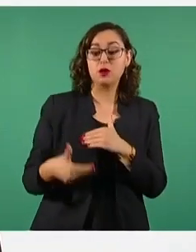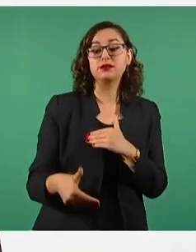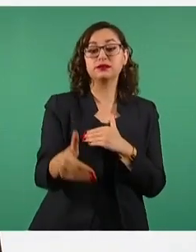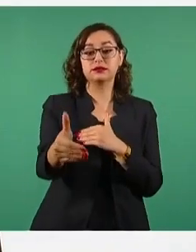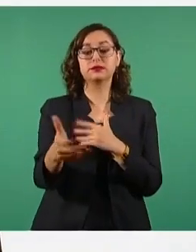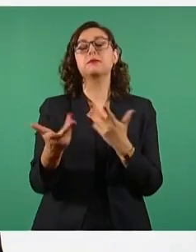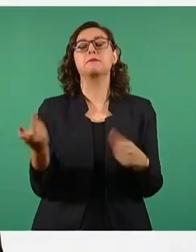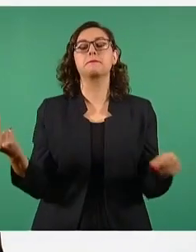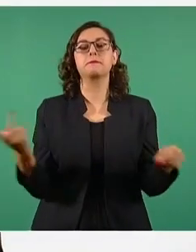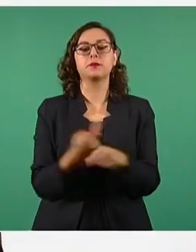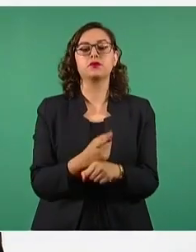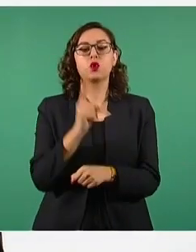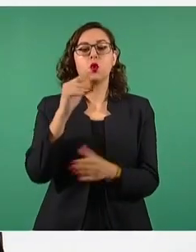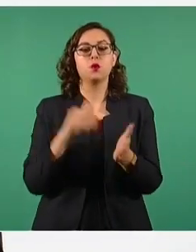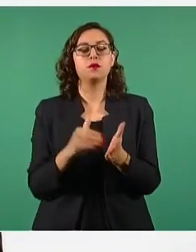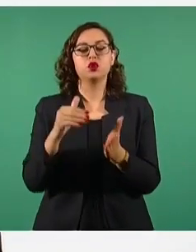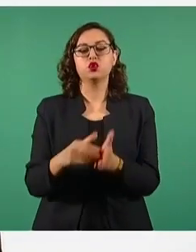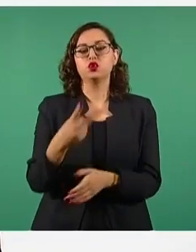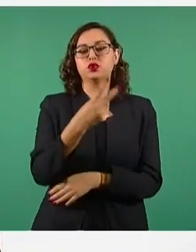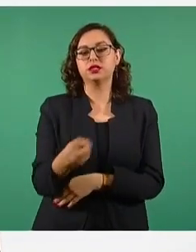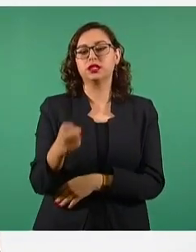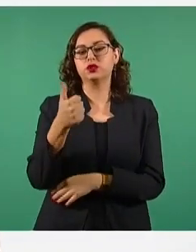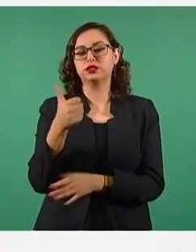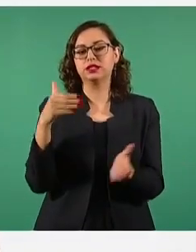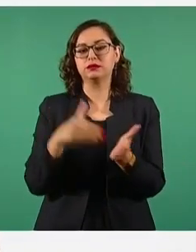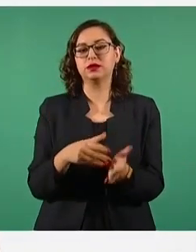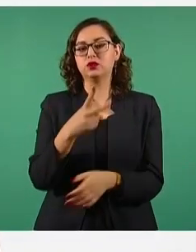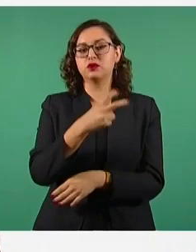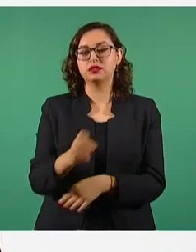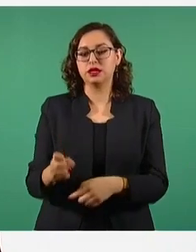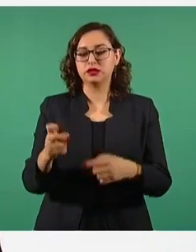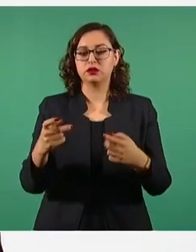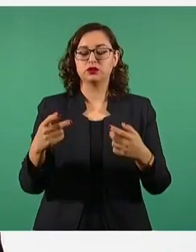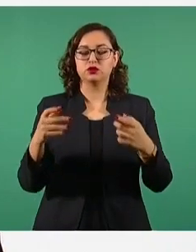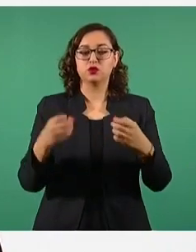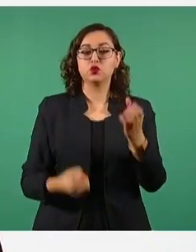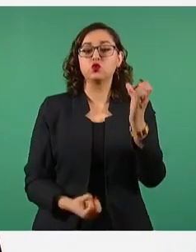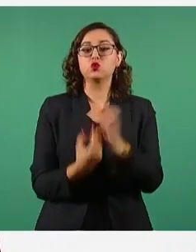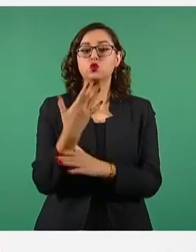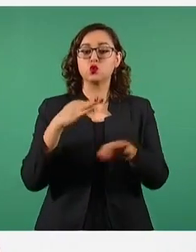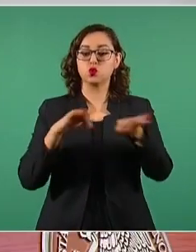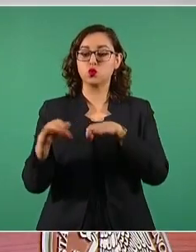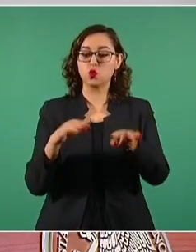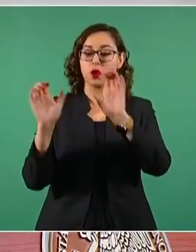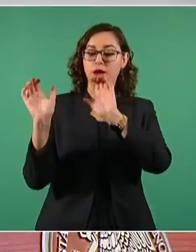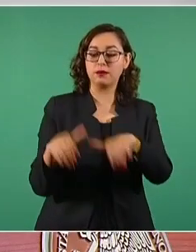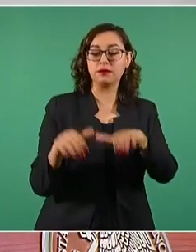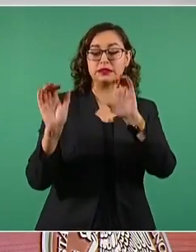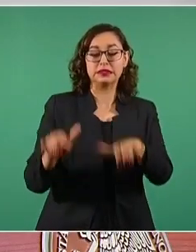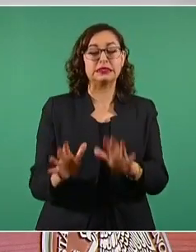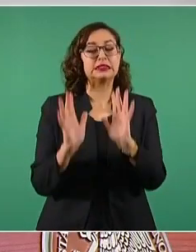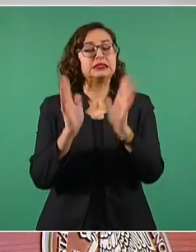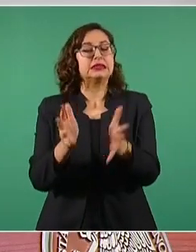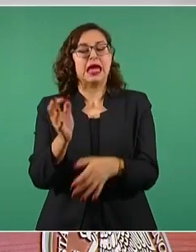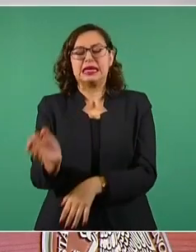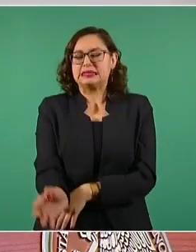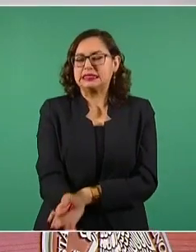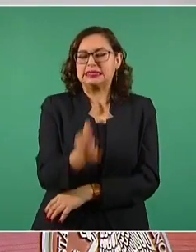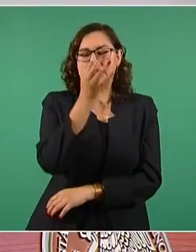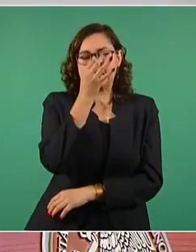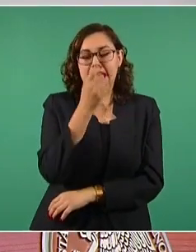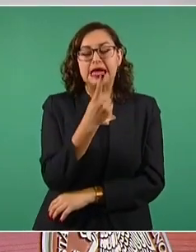mil 691 empleos, y sólo faltan 192 mil